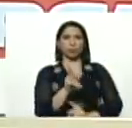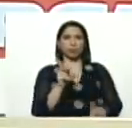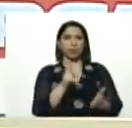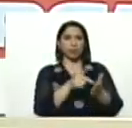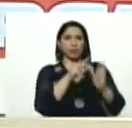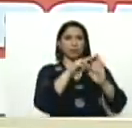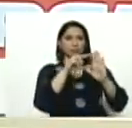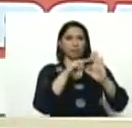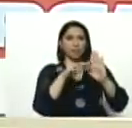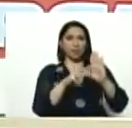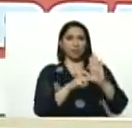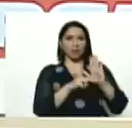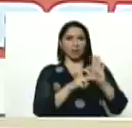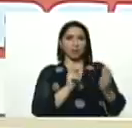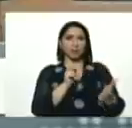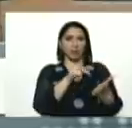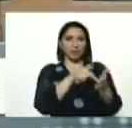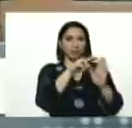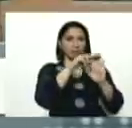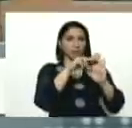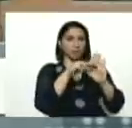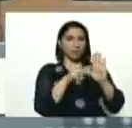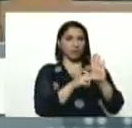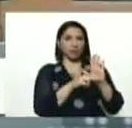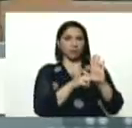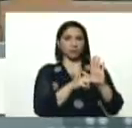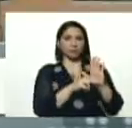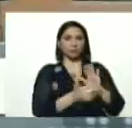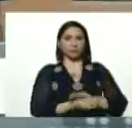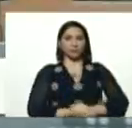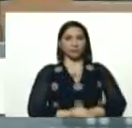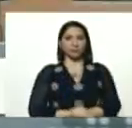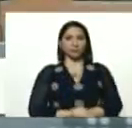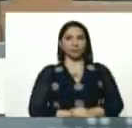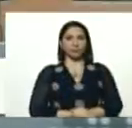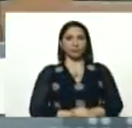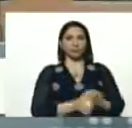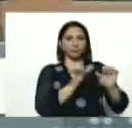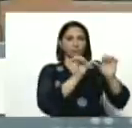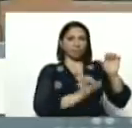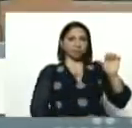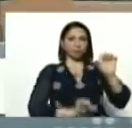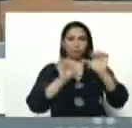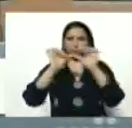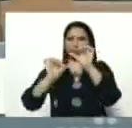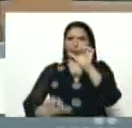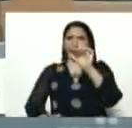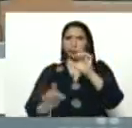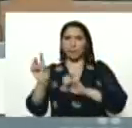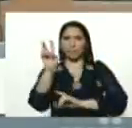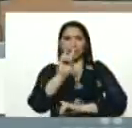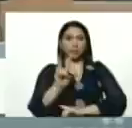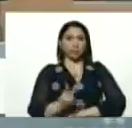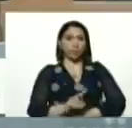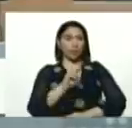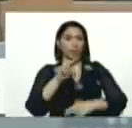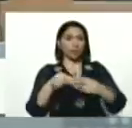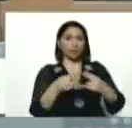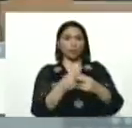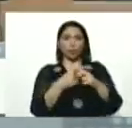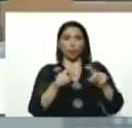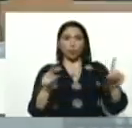niveles, llegar a esos niveles, de, detalle, en Venezuela, ningún otro lo tiene,